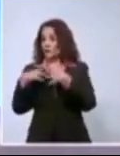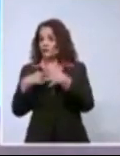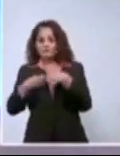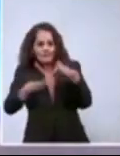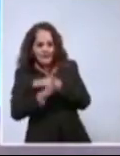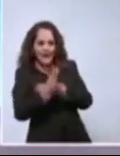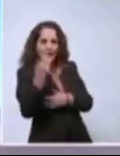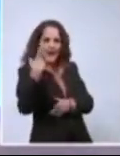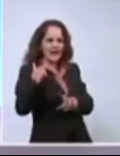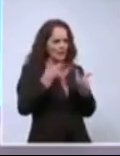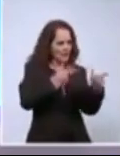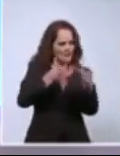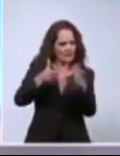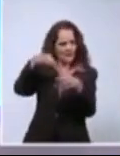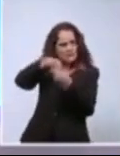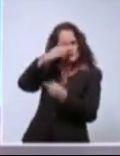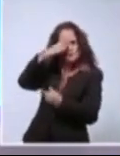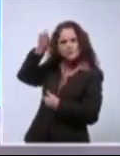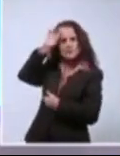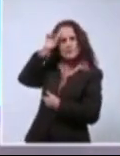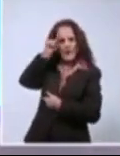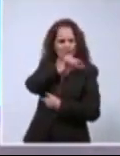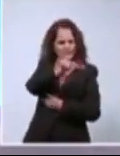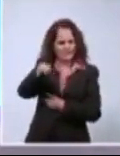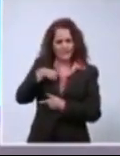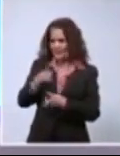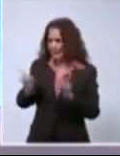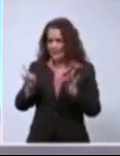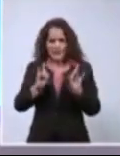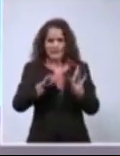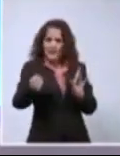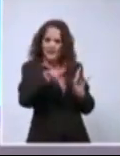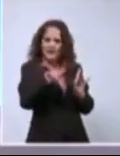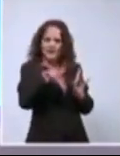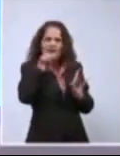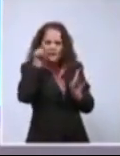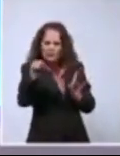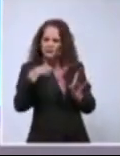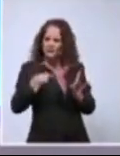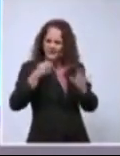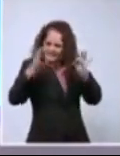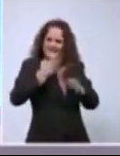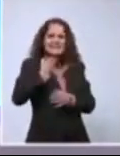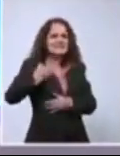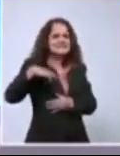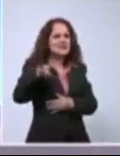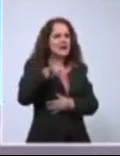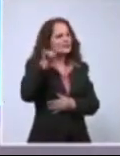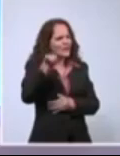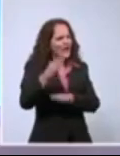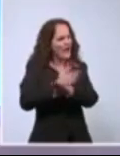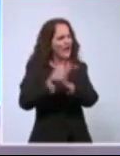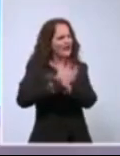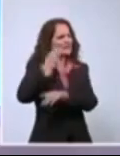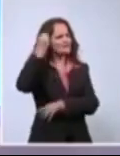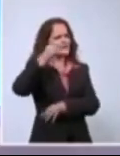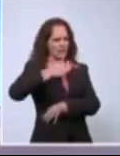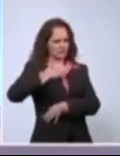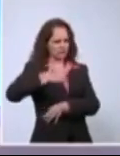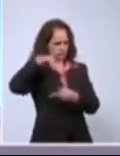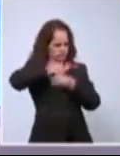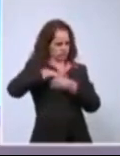sería muertos y más muertos, si usted hace eso, pregunto, ¿habrá pensado en cuidar su intimidad,